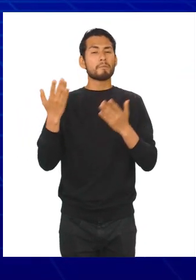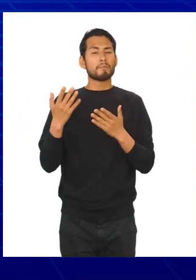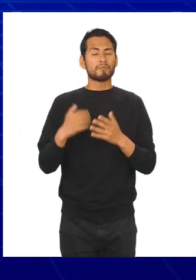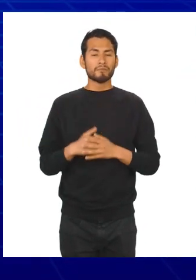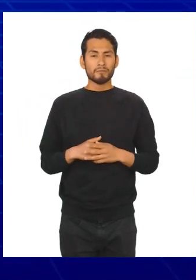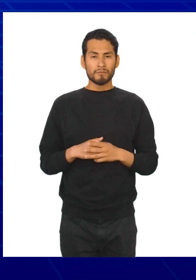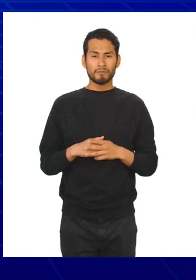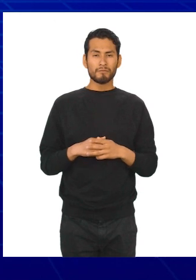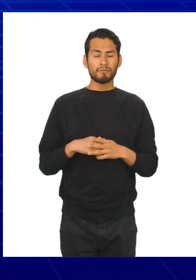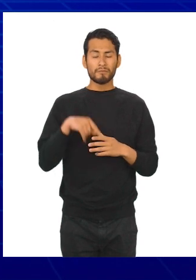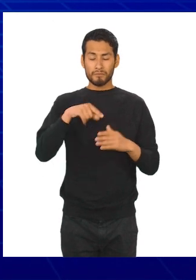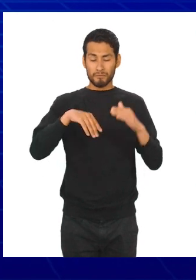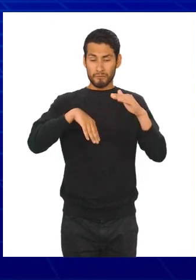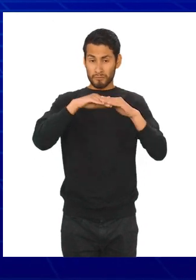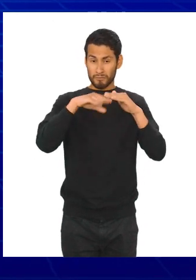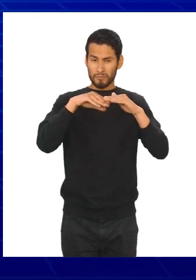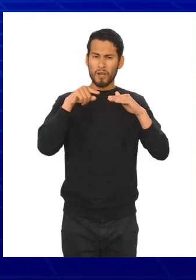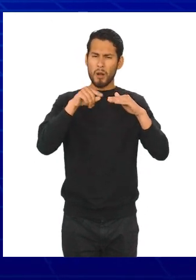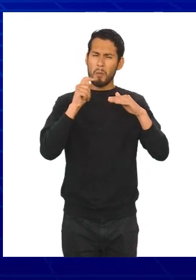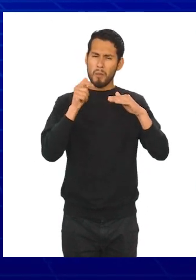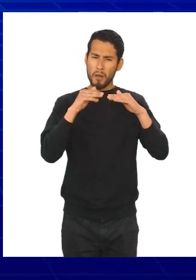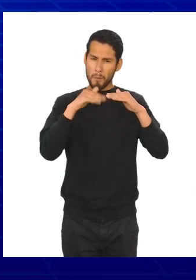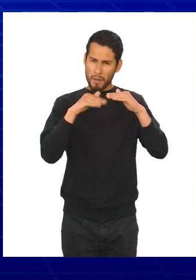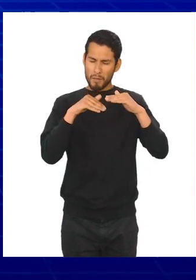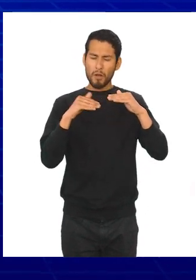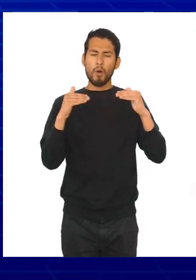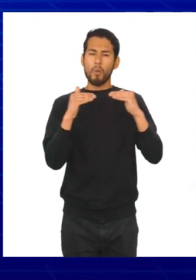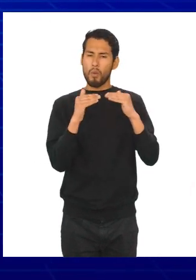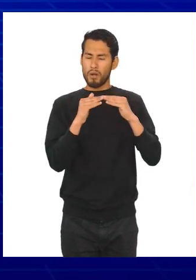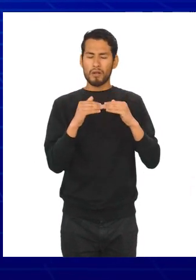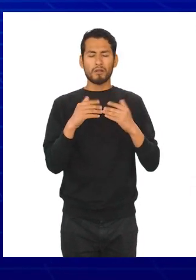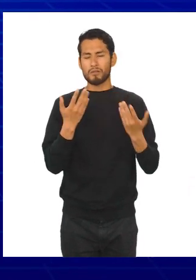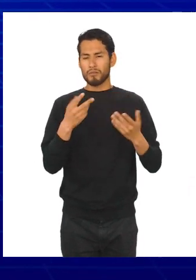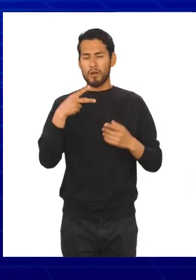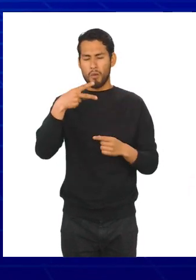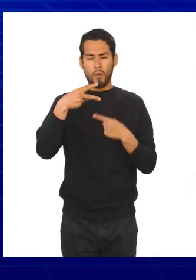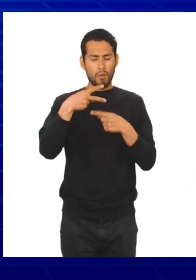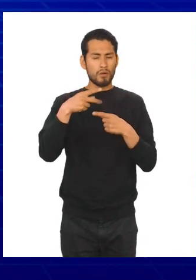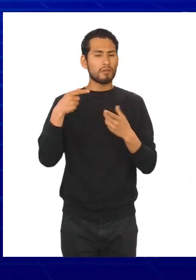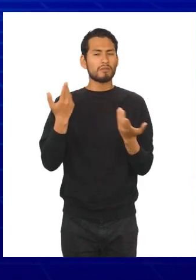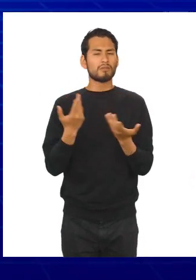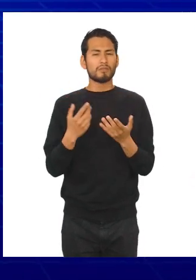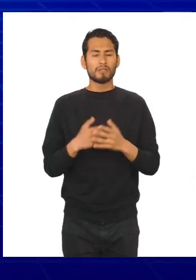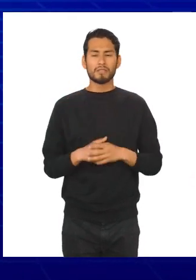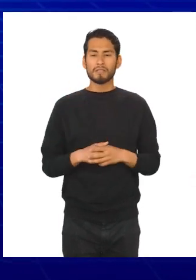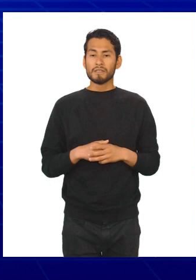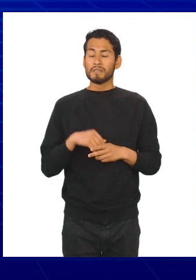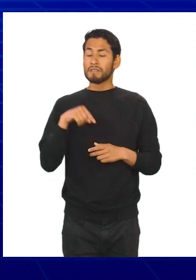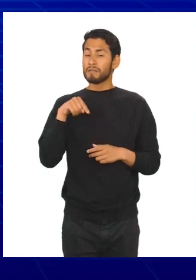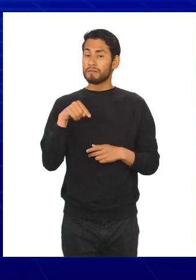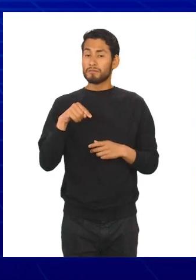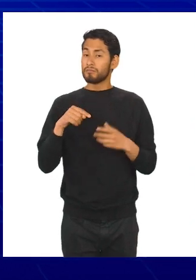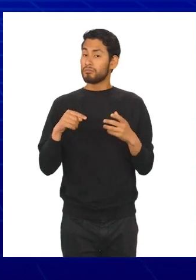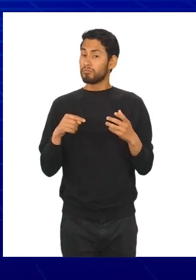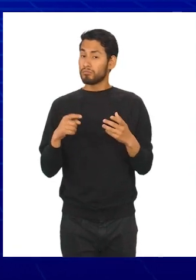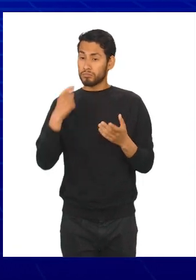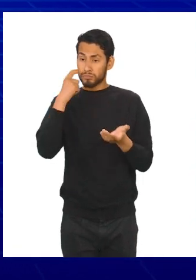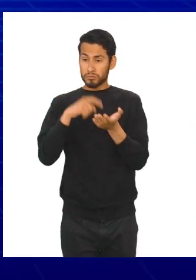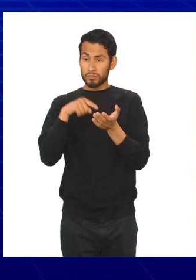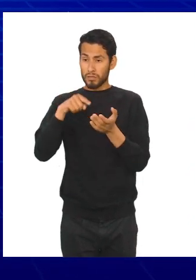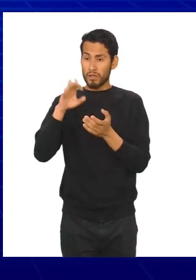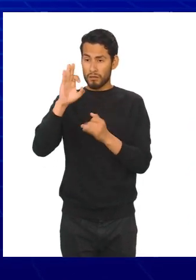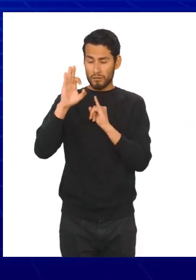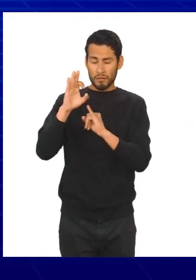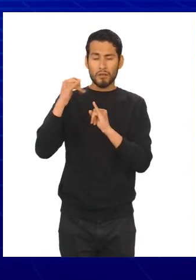menores o iguales que el límite superior de la clase en cuestión. Esto es, frecuencia relativa acumulada es igual a frecuencia